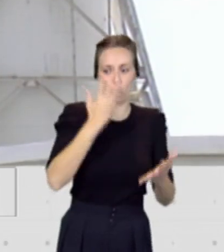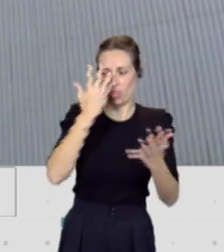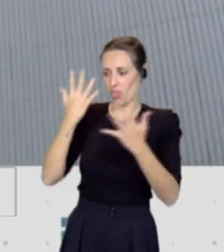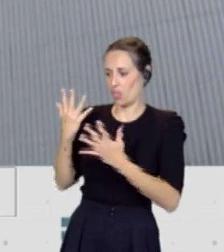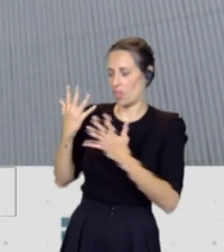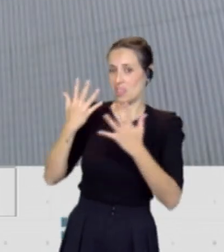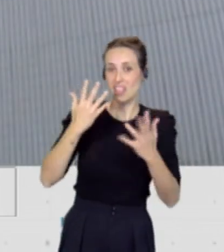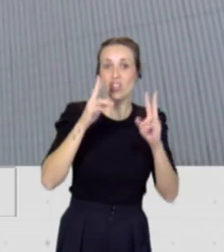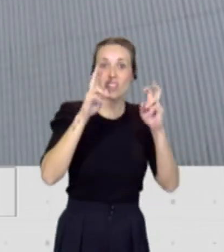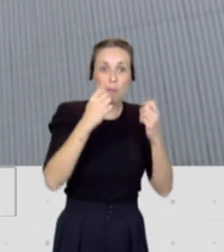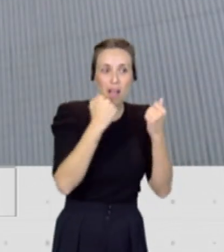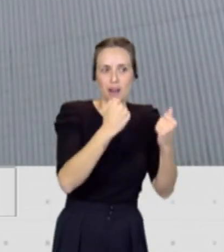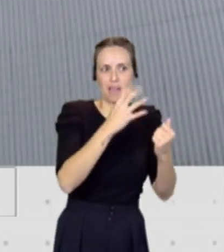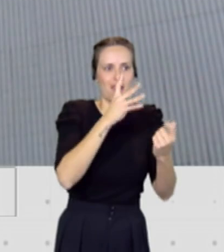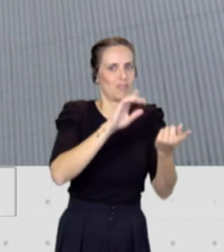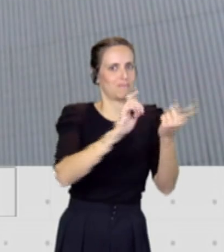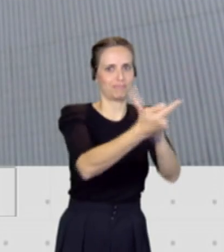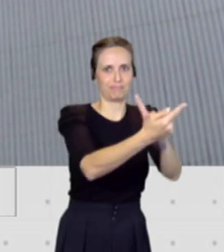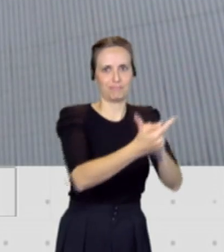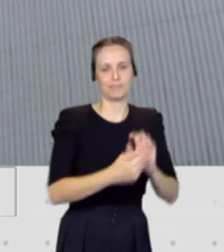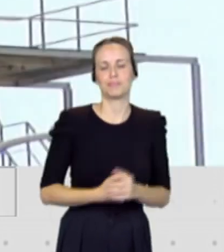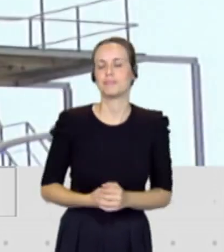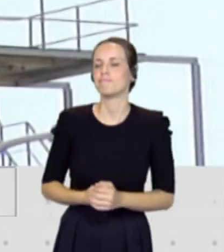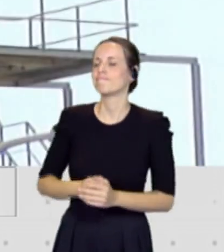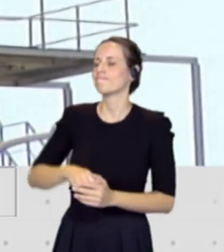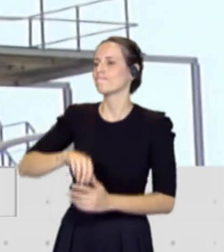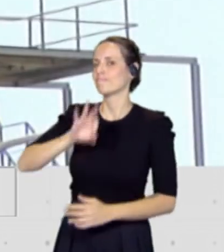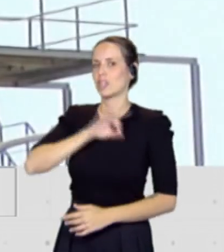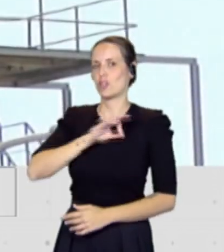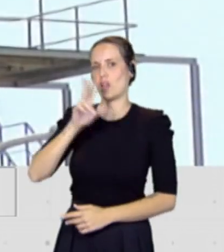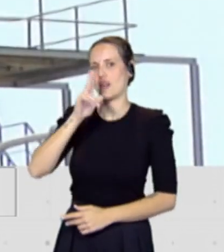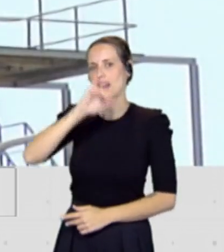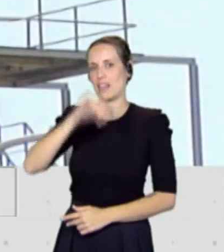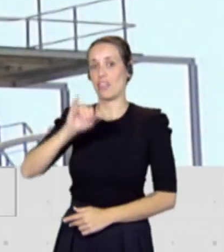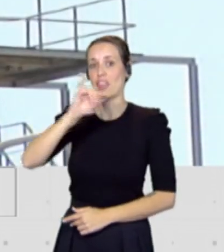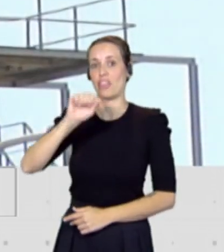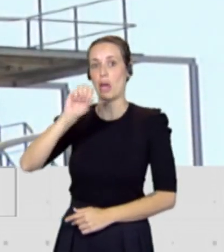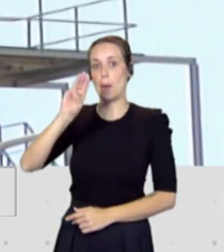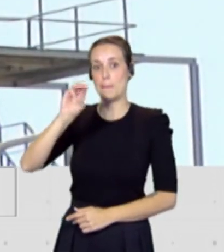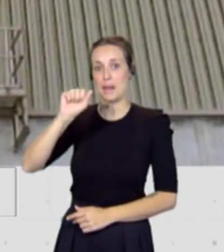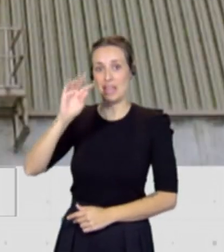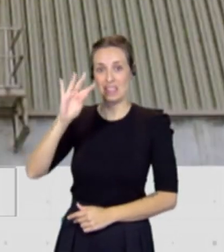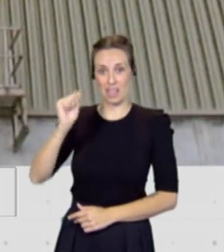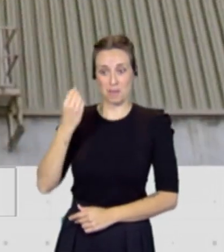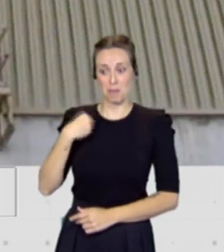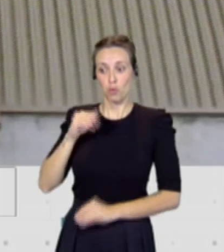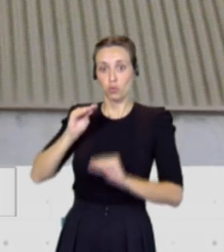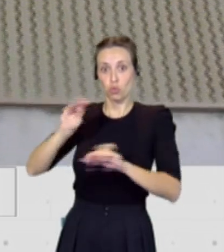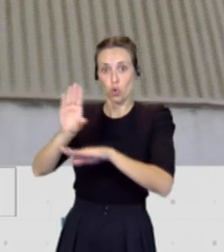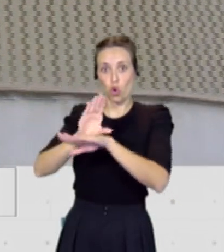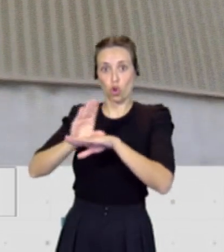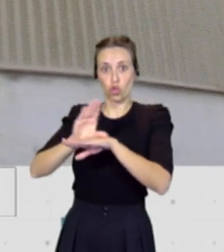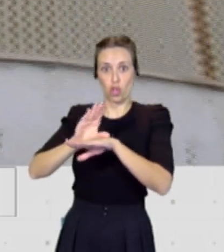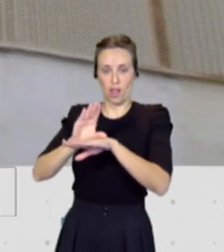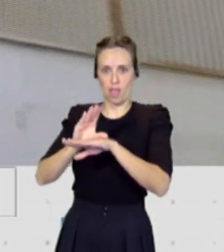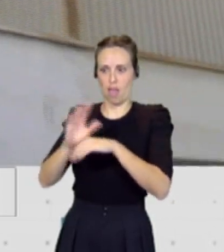generación eléctrica. Señor Hernández Zapata este era uno de los retos que se planteaba su consejería al comienzo